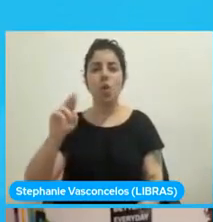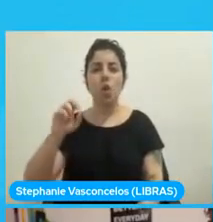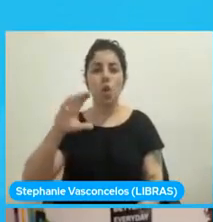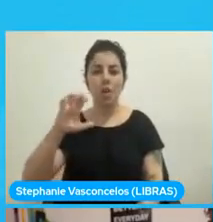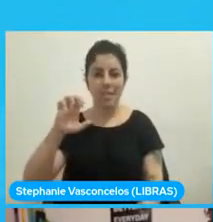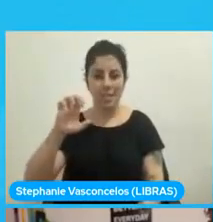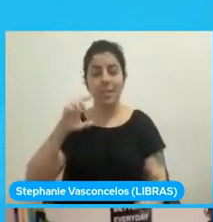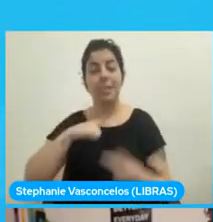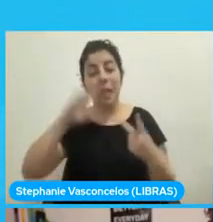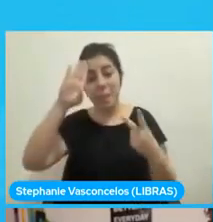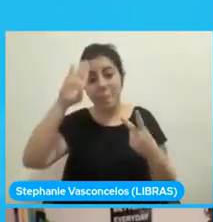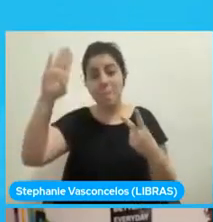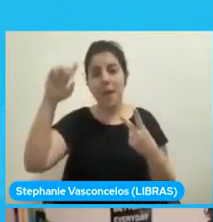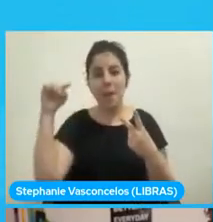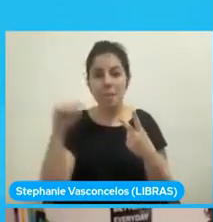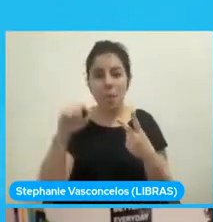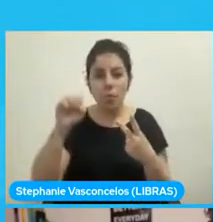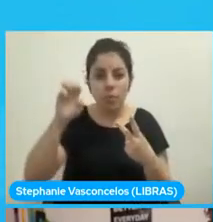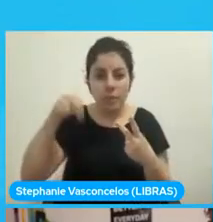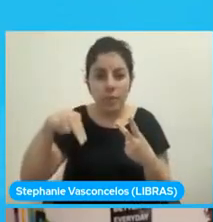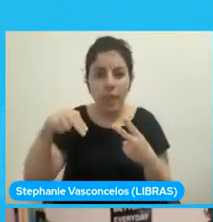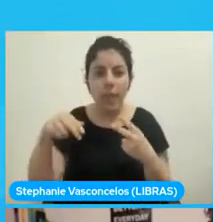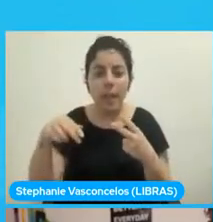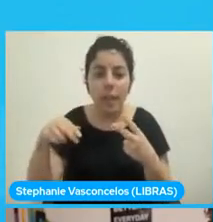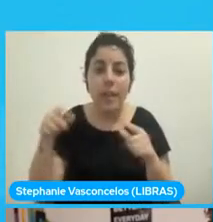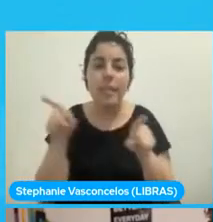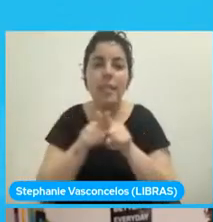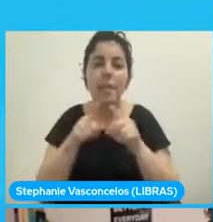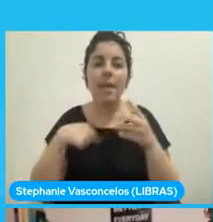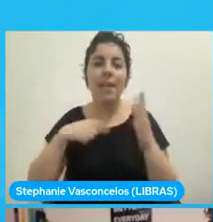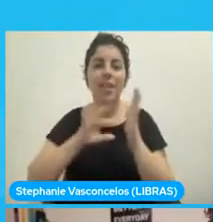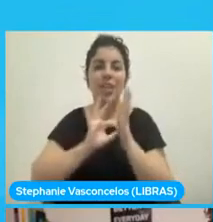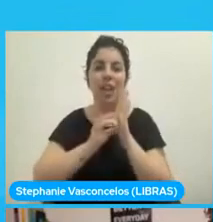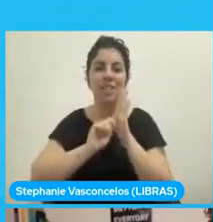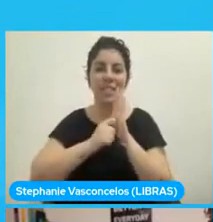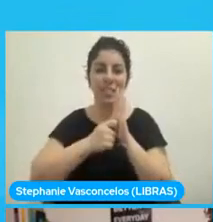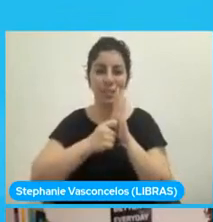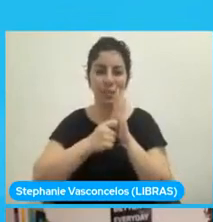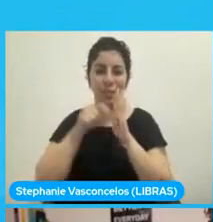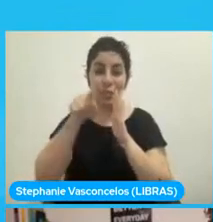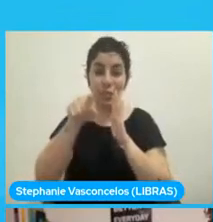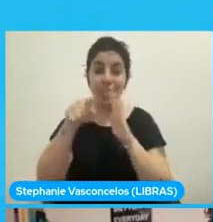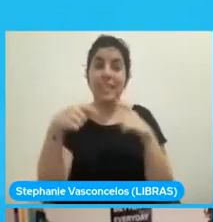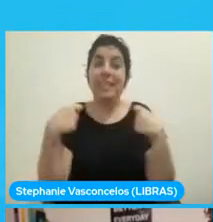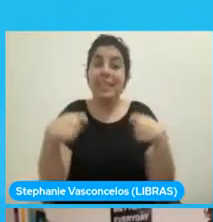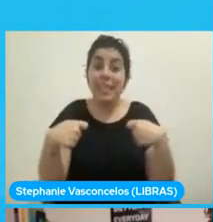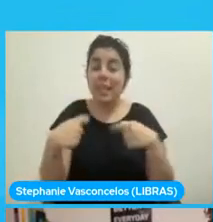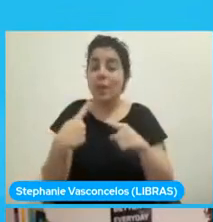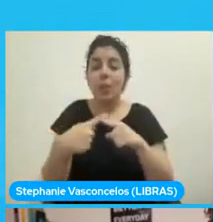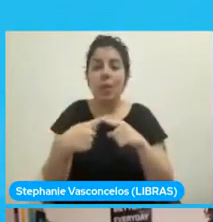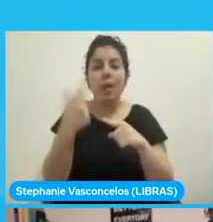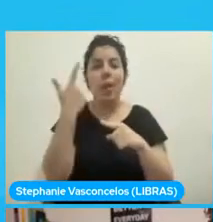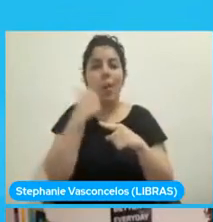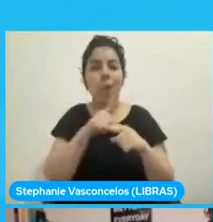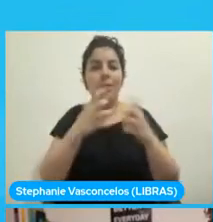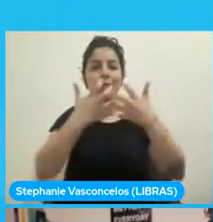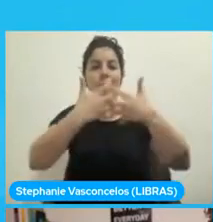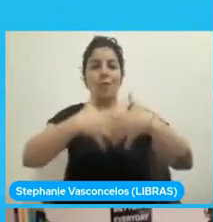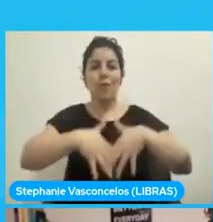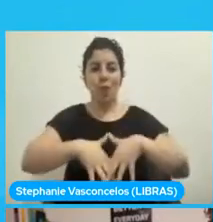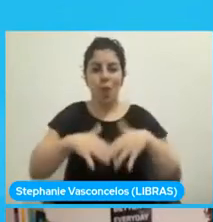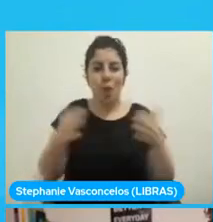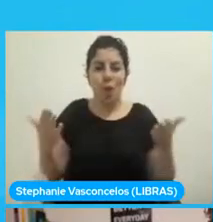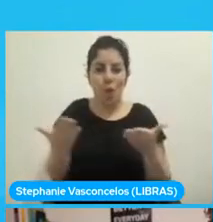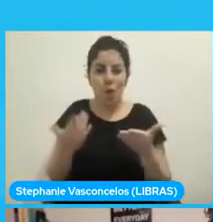.html y tenemos JavaScript. JavaScript es necesario para el funcionamiento actual de WebAssembly. Y